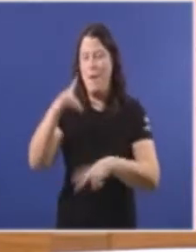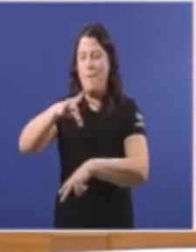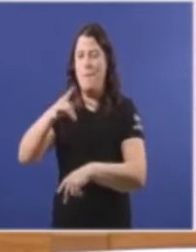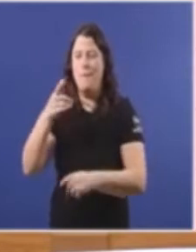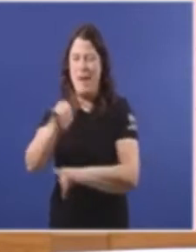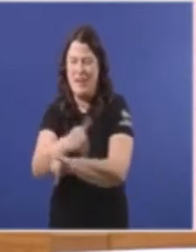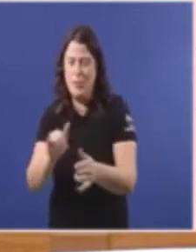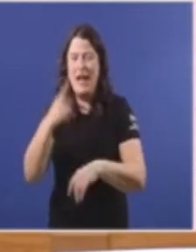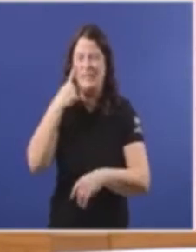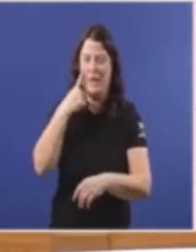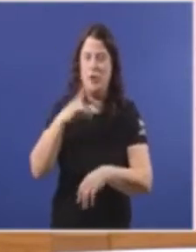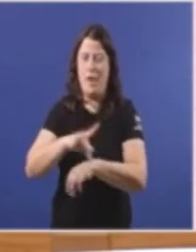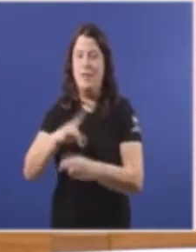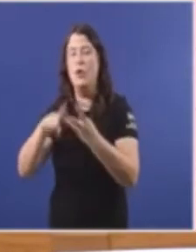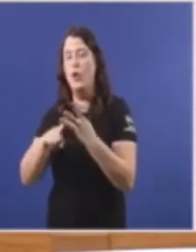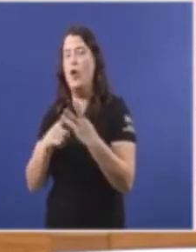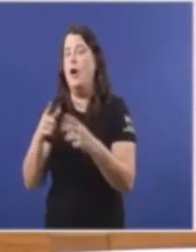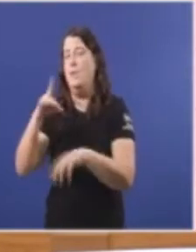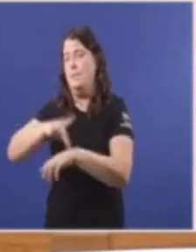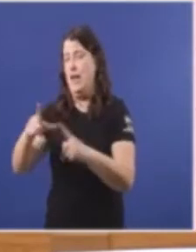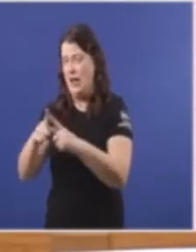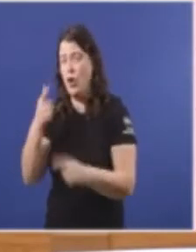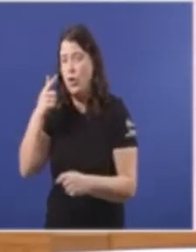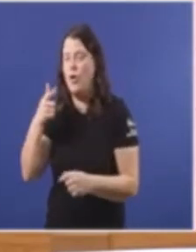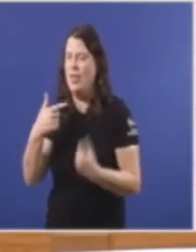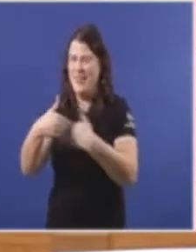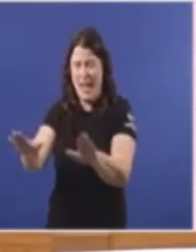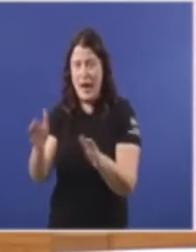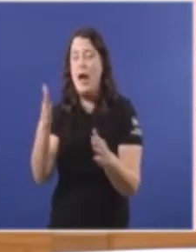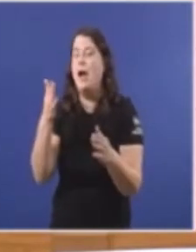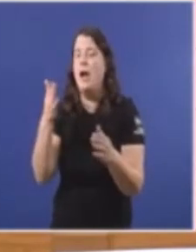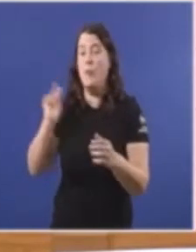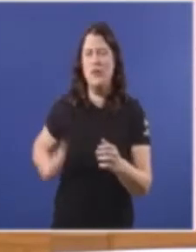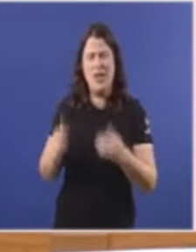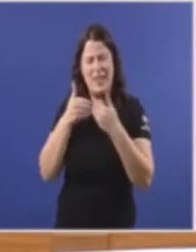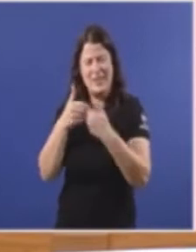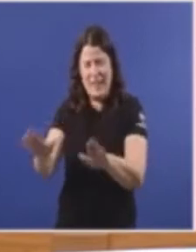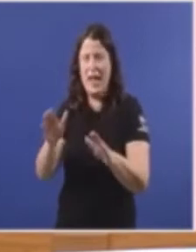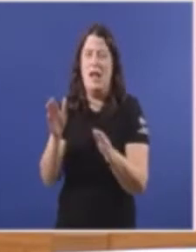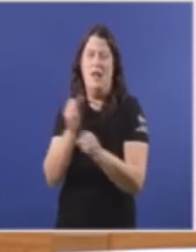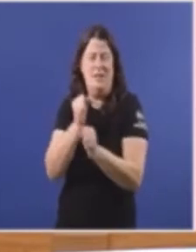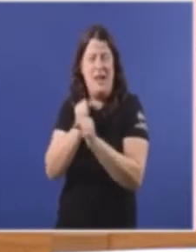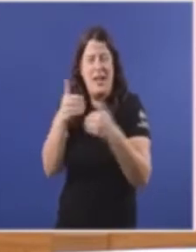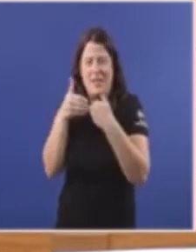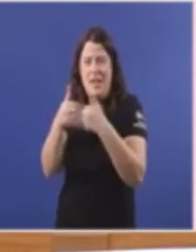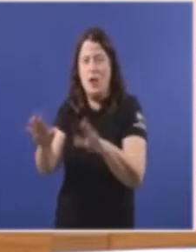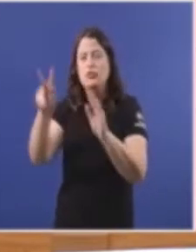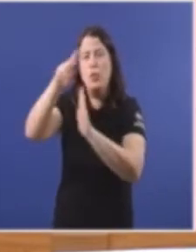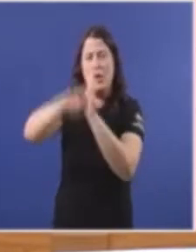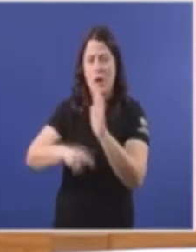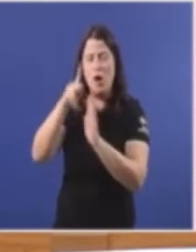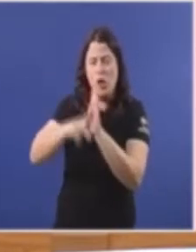inspector médico E manipula O xinecólogo Pero deixen En paz os profesionais Deixen Que actúen De acordo Con seus regulamentos